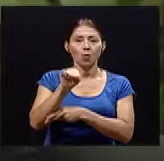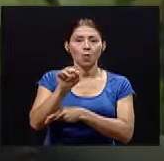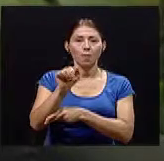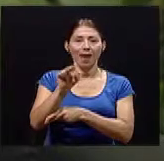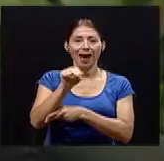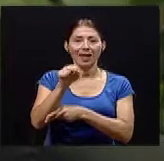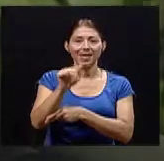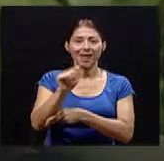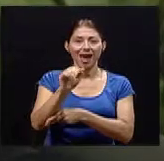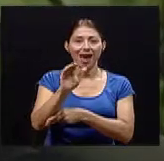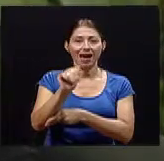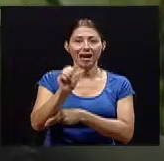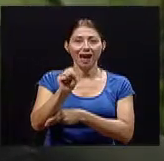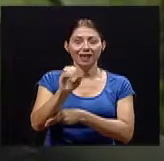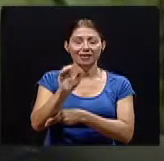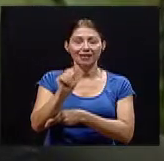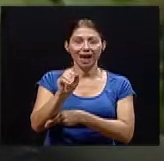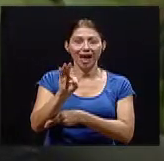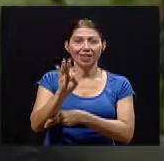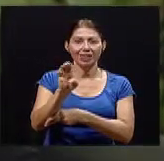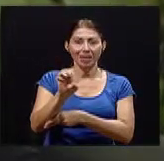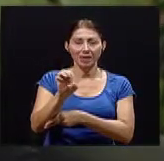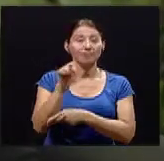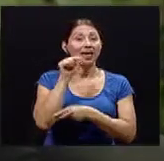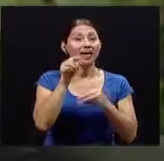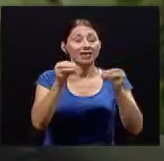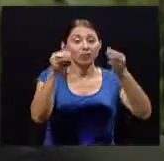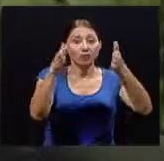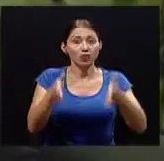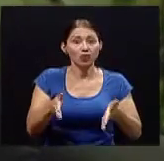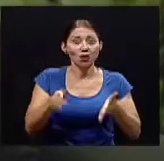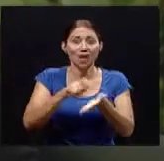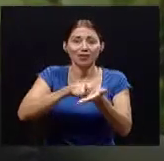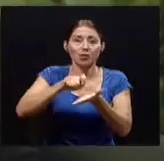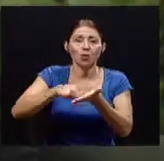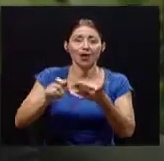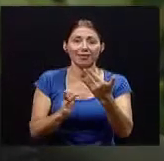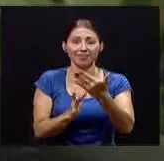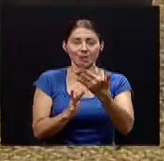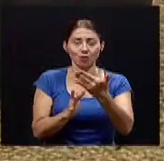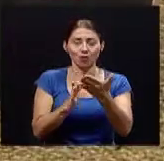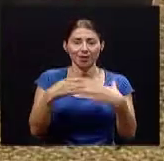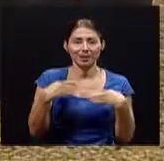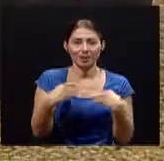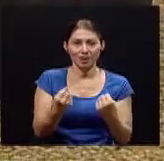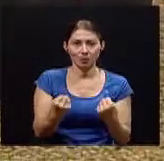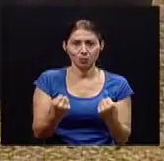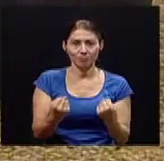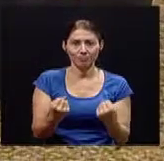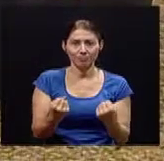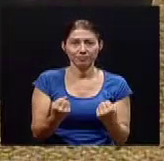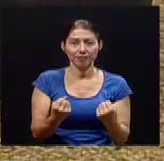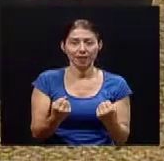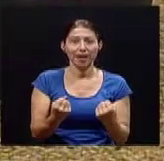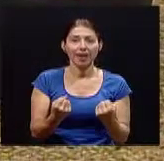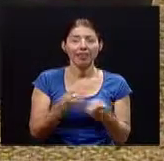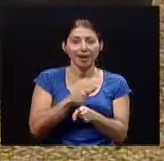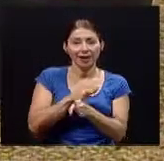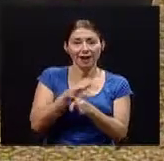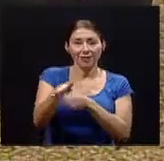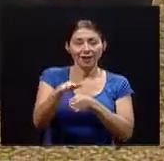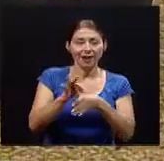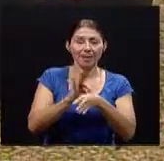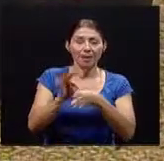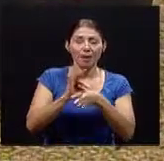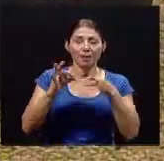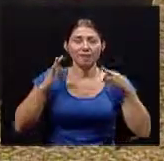profesora de la Escuela de Tecnologías en Salud de la carrera de terapia física coordinadora de la sala de terapia